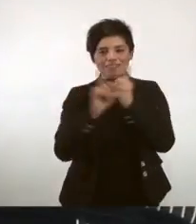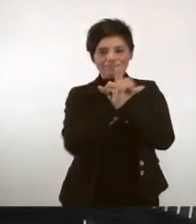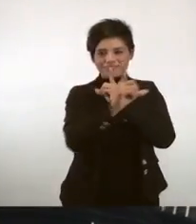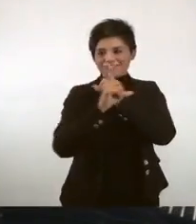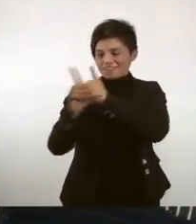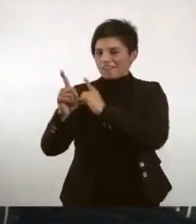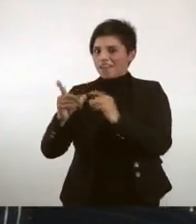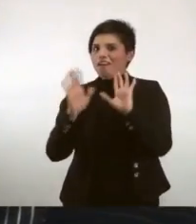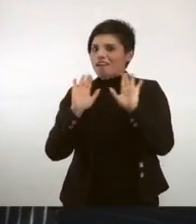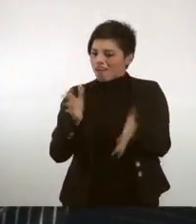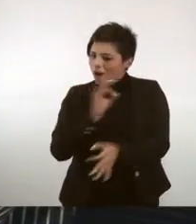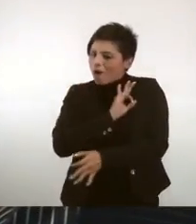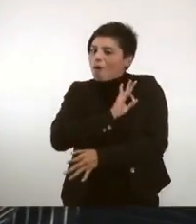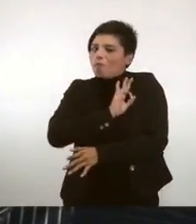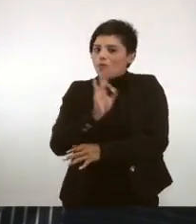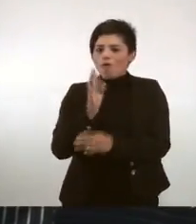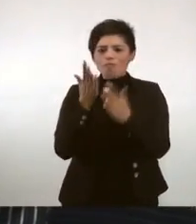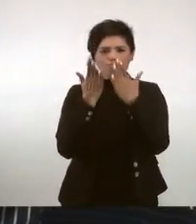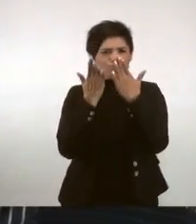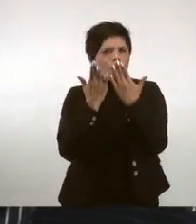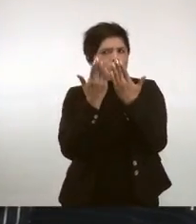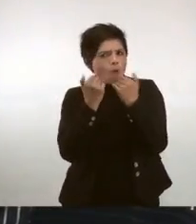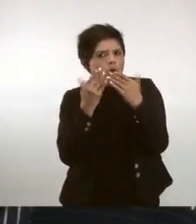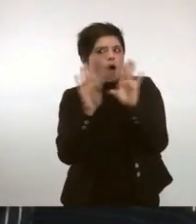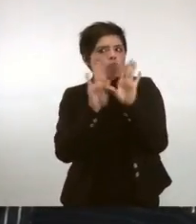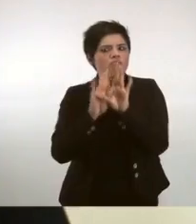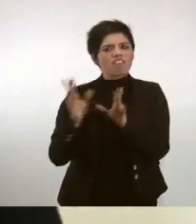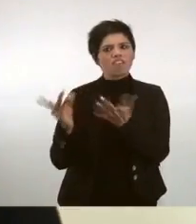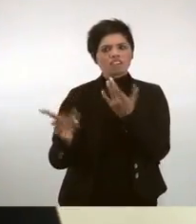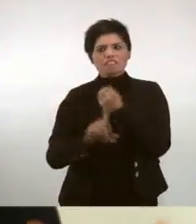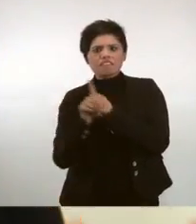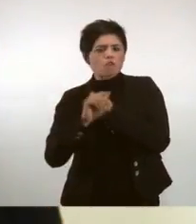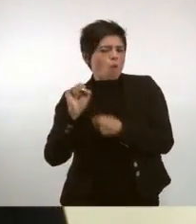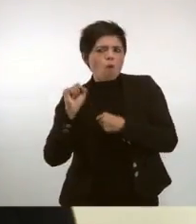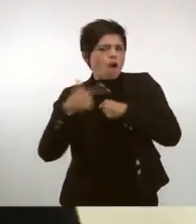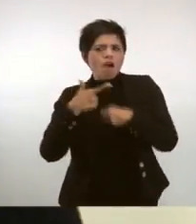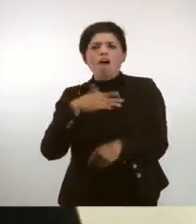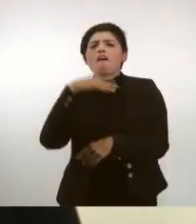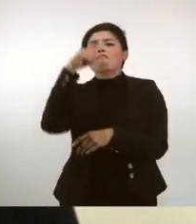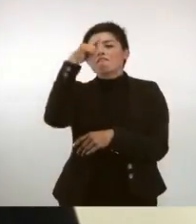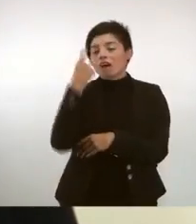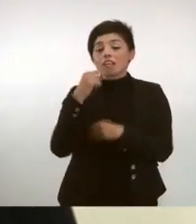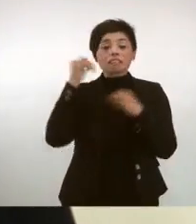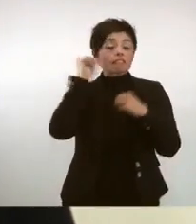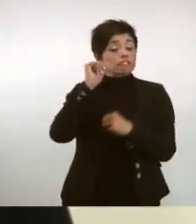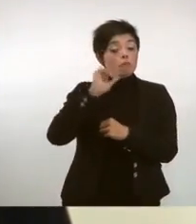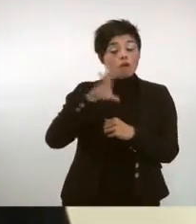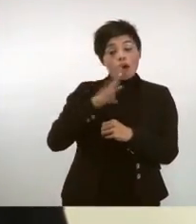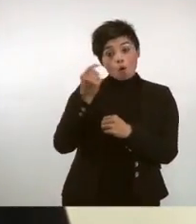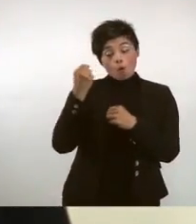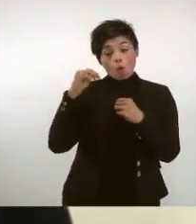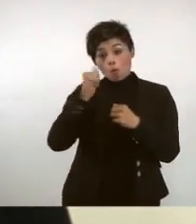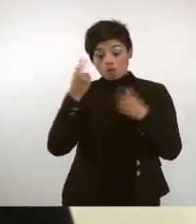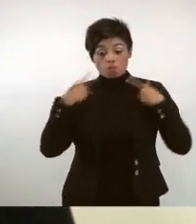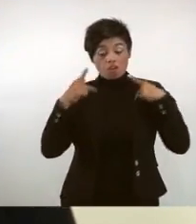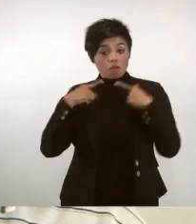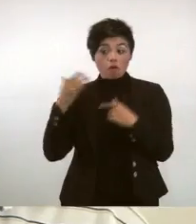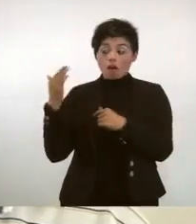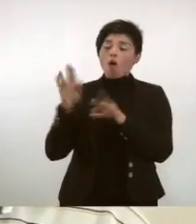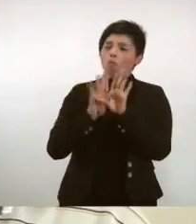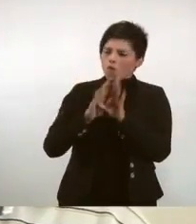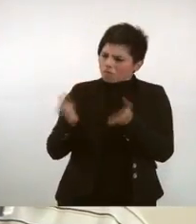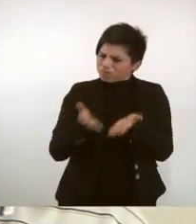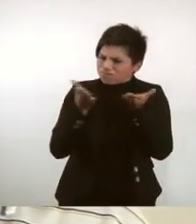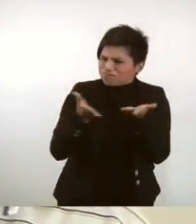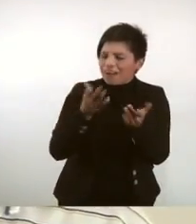no me cuesta tanto porque tengo todo a la mano. Y siempre hay alguien atrás de nosotros diciendo que todo va a estar bien.